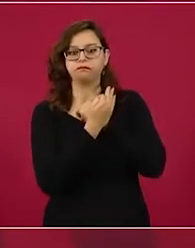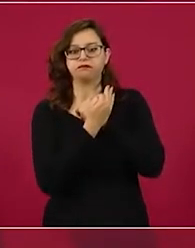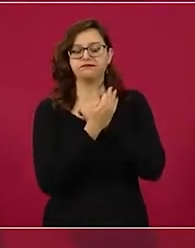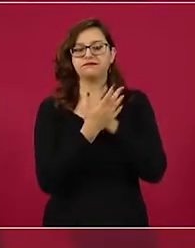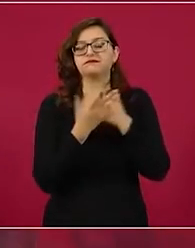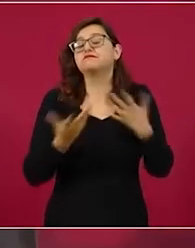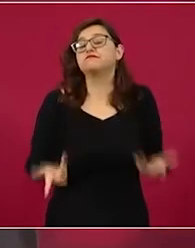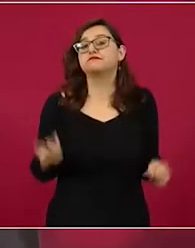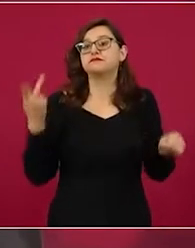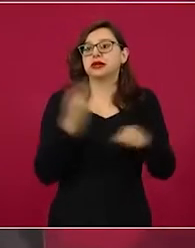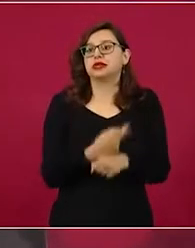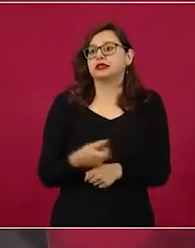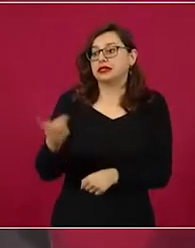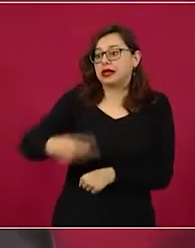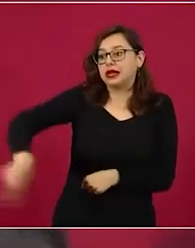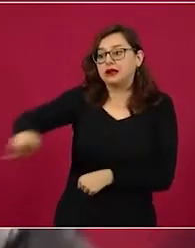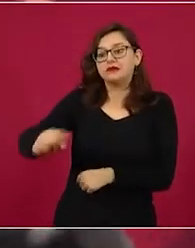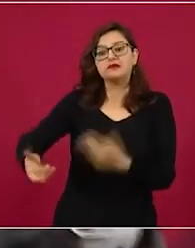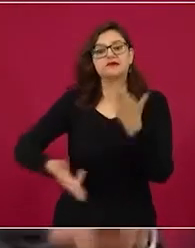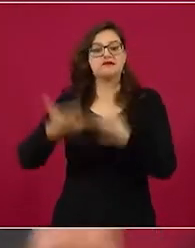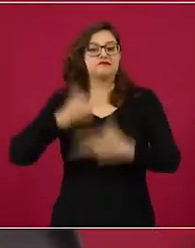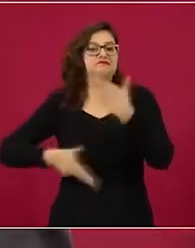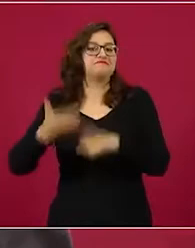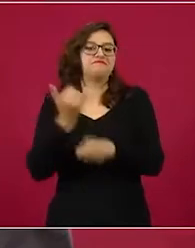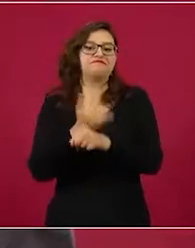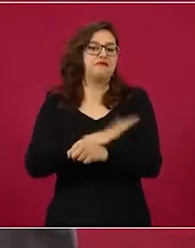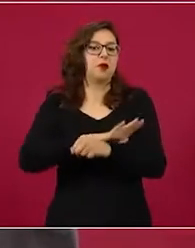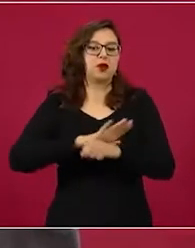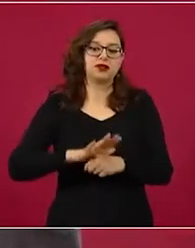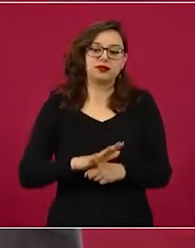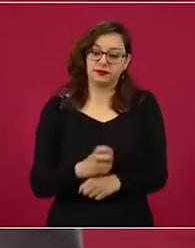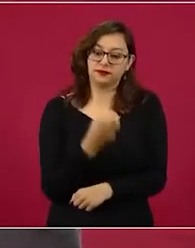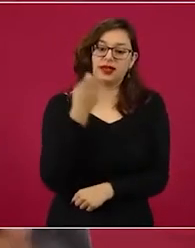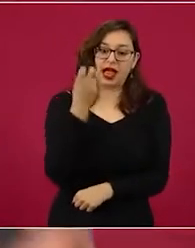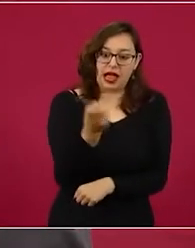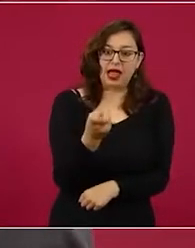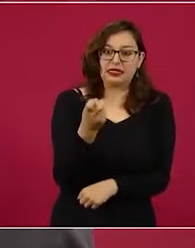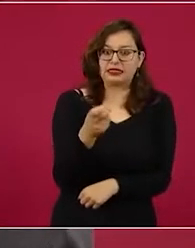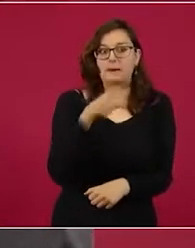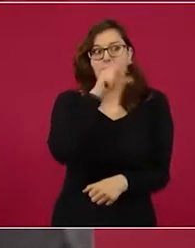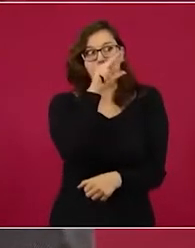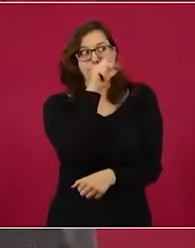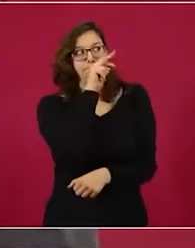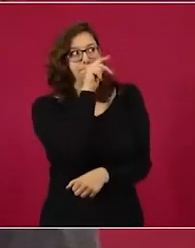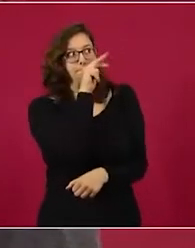eso es todo. Y es